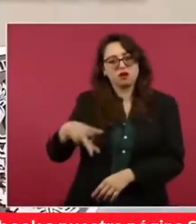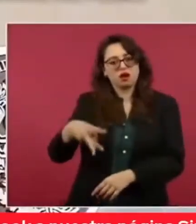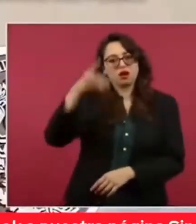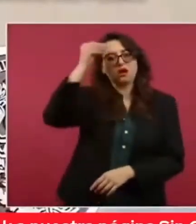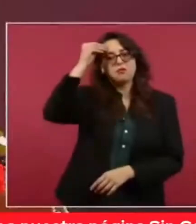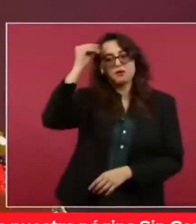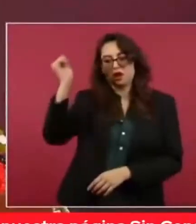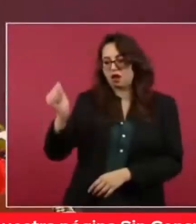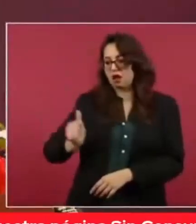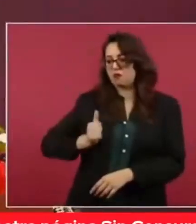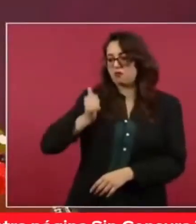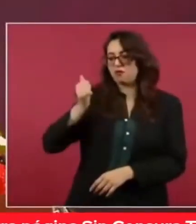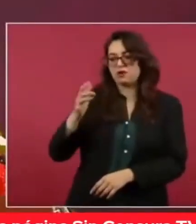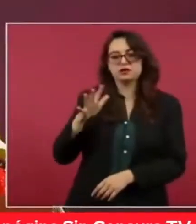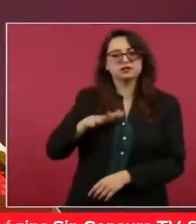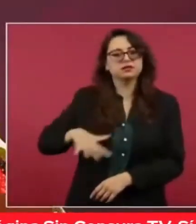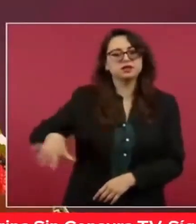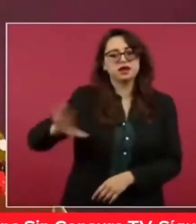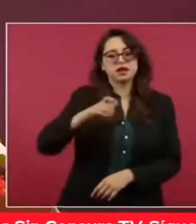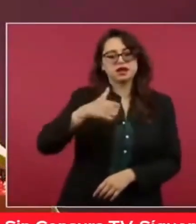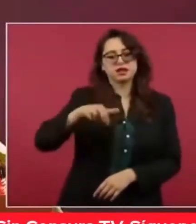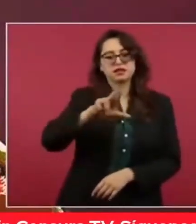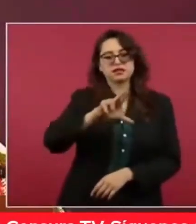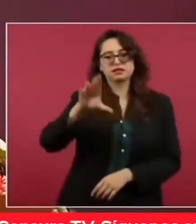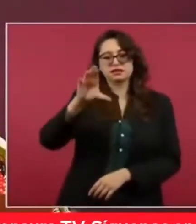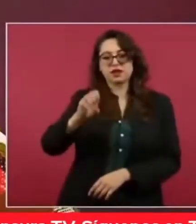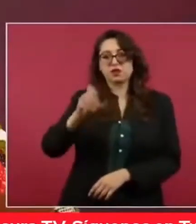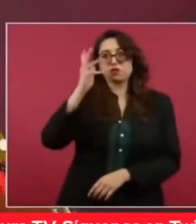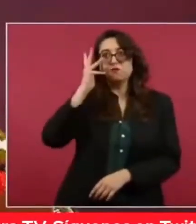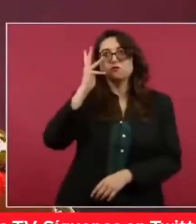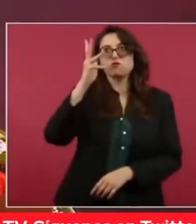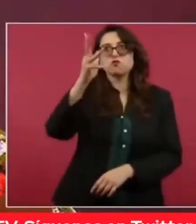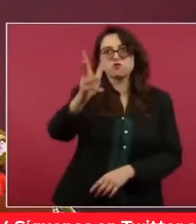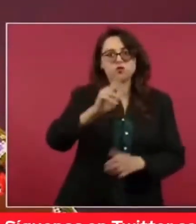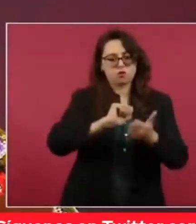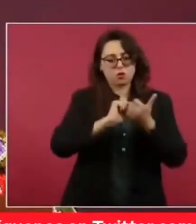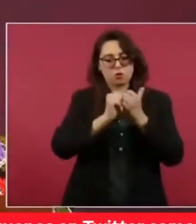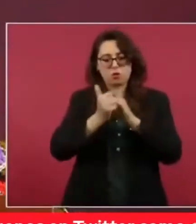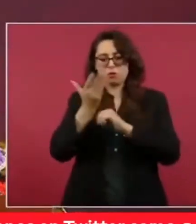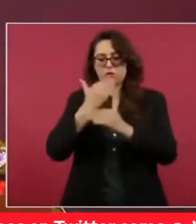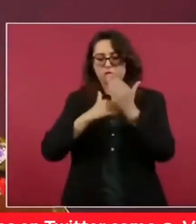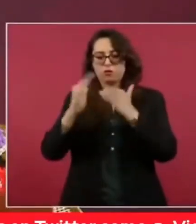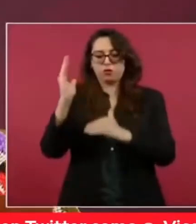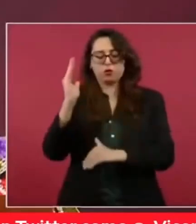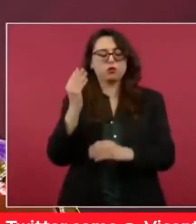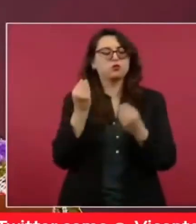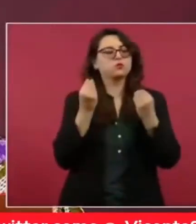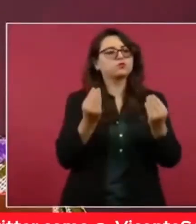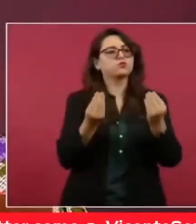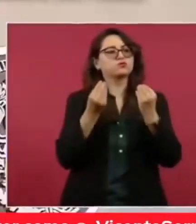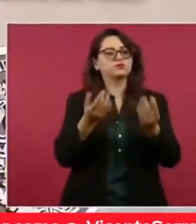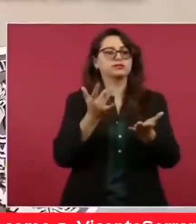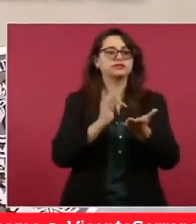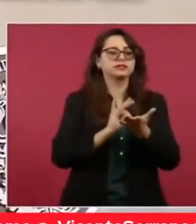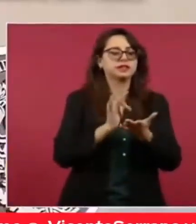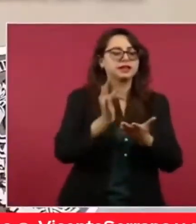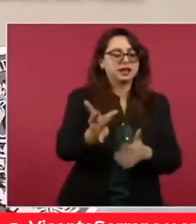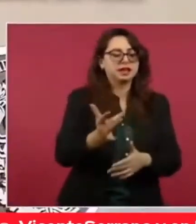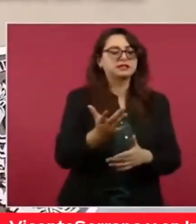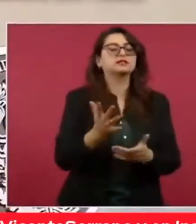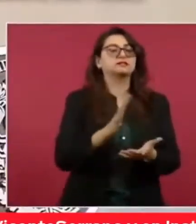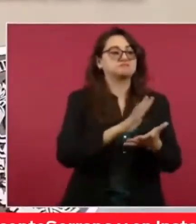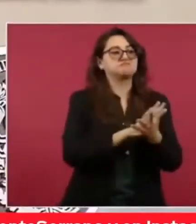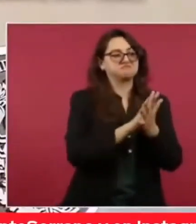transformar el futuro de Quintana Roo. Estamos muy, muy agradecidos y sobre todo comprometidos con esta